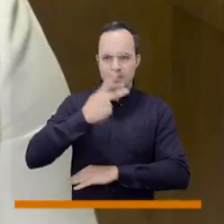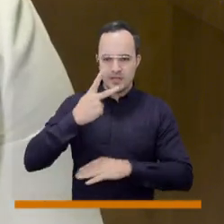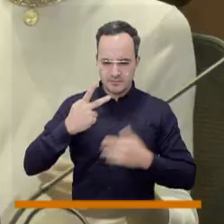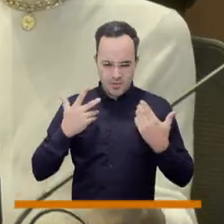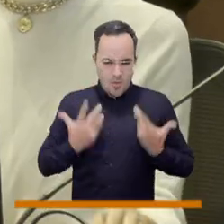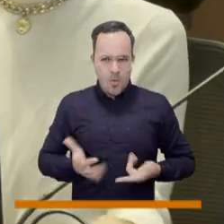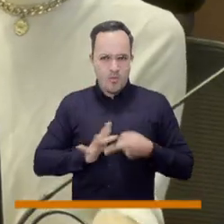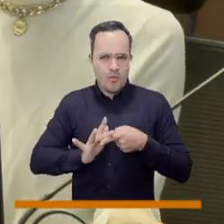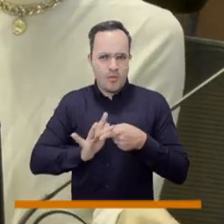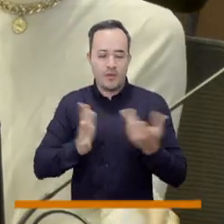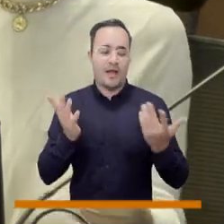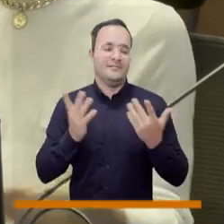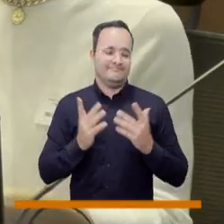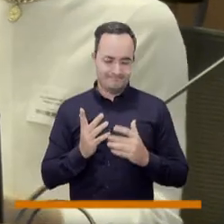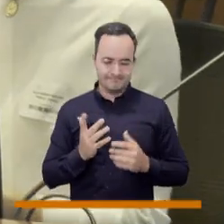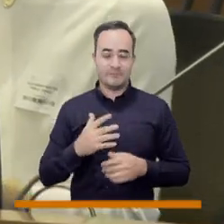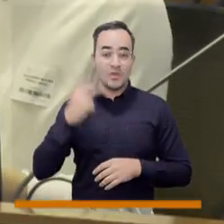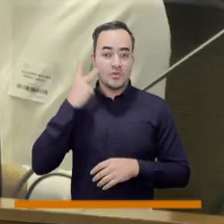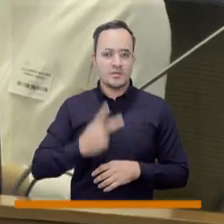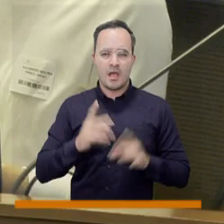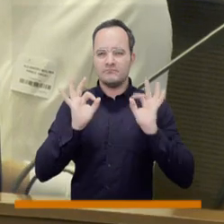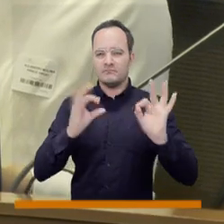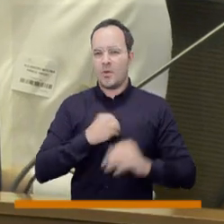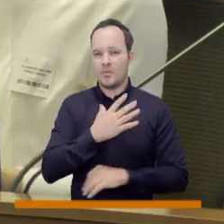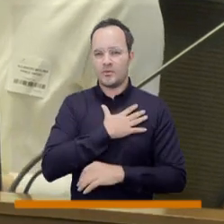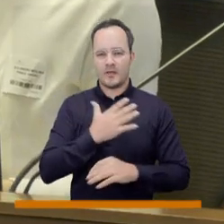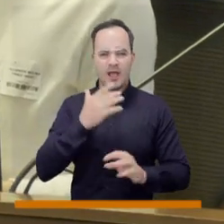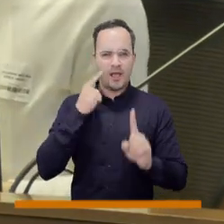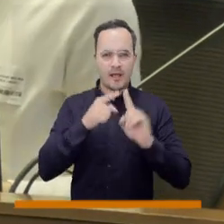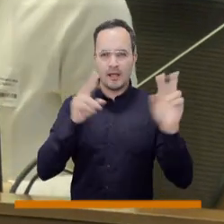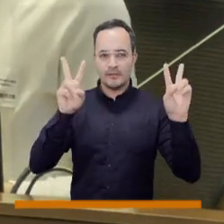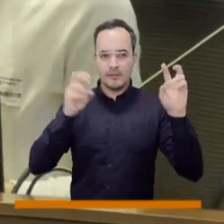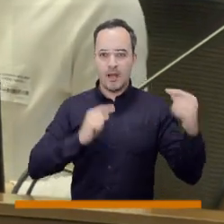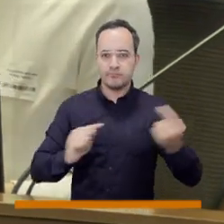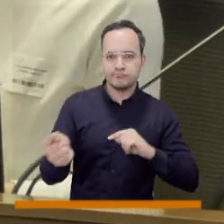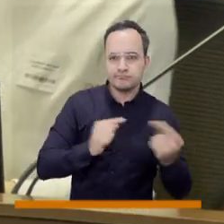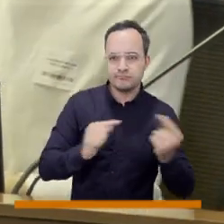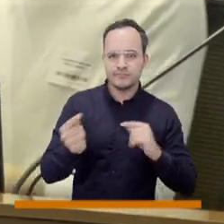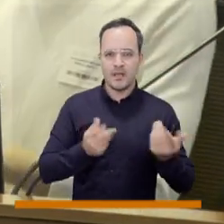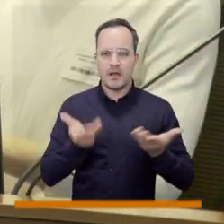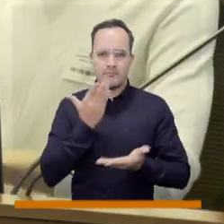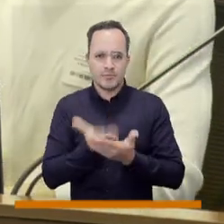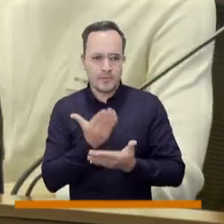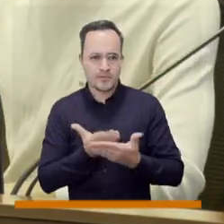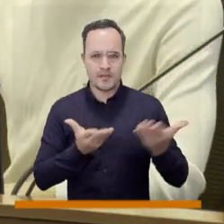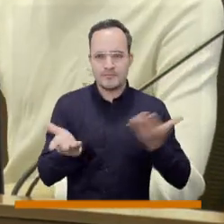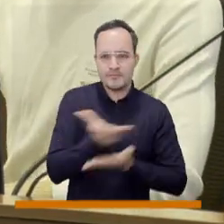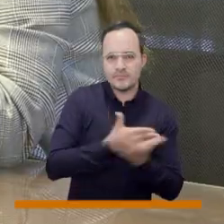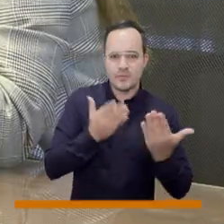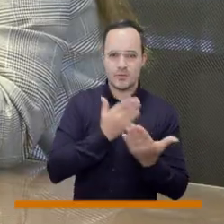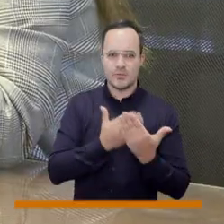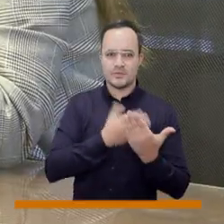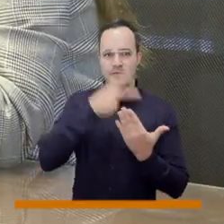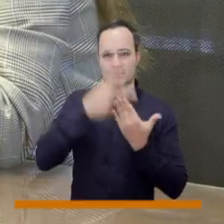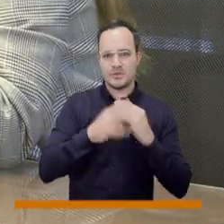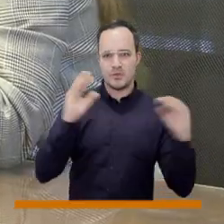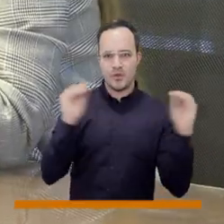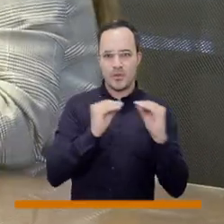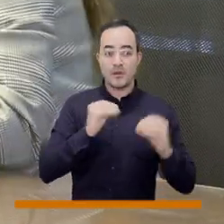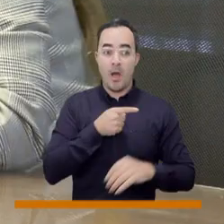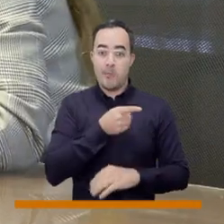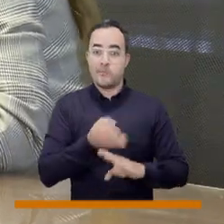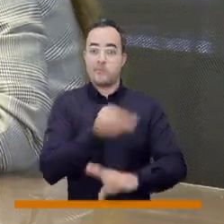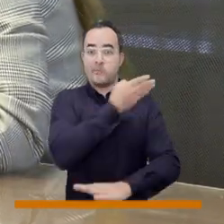oportunidades de debatir, discutir y además proponer proyectos de acuerdo que ya habían sido tomados en el Consejo de